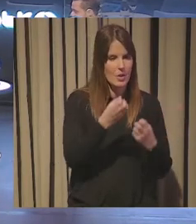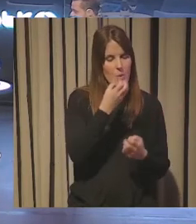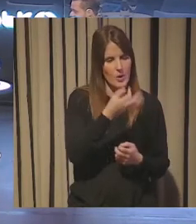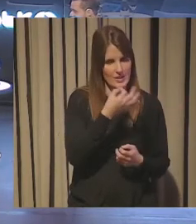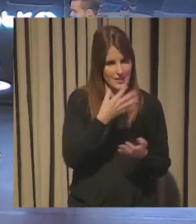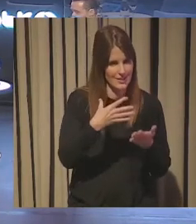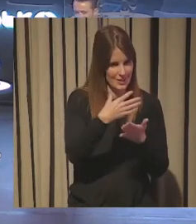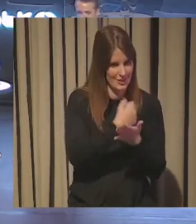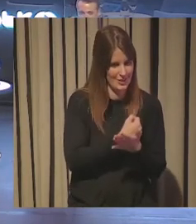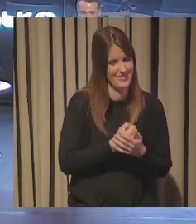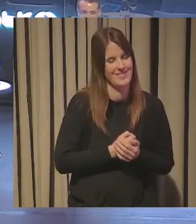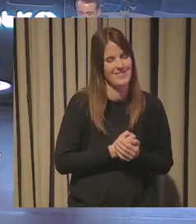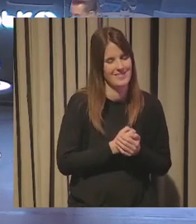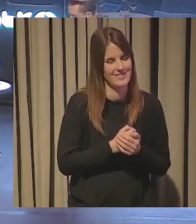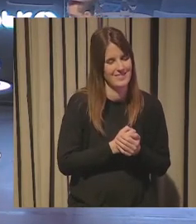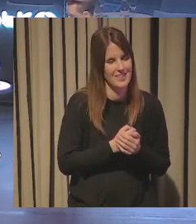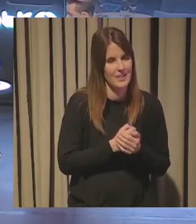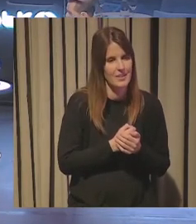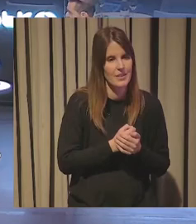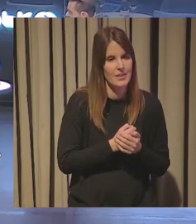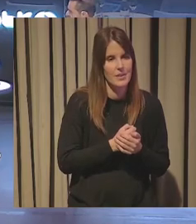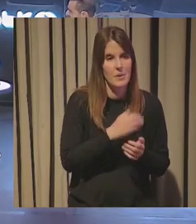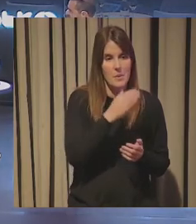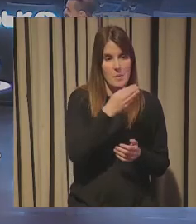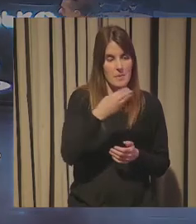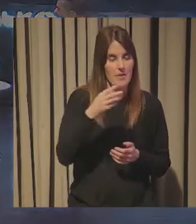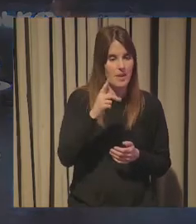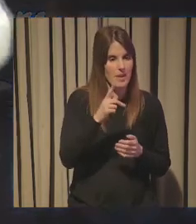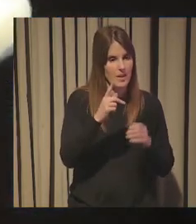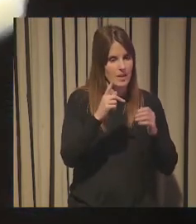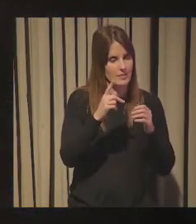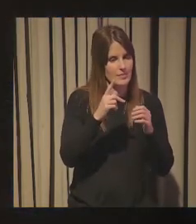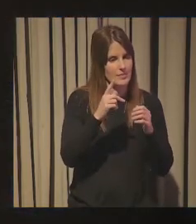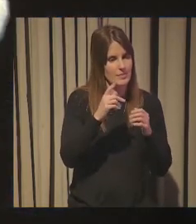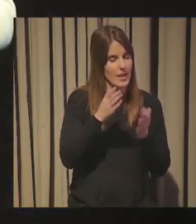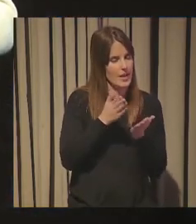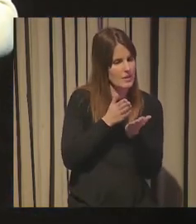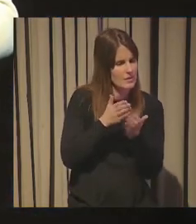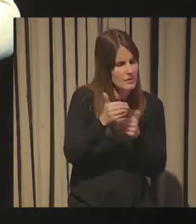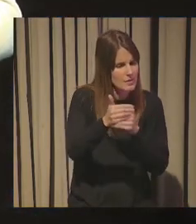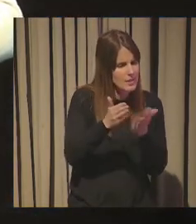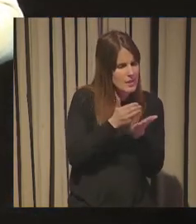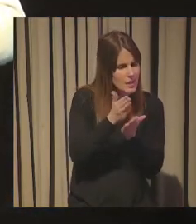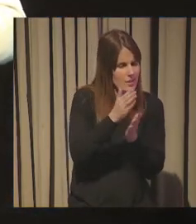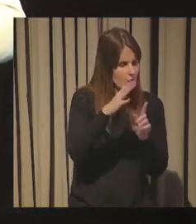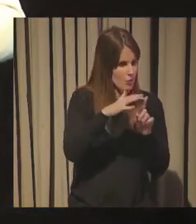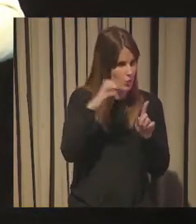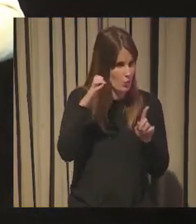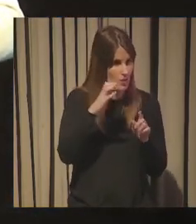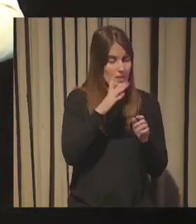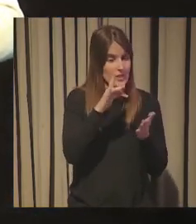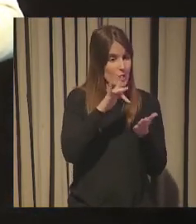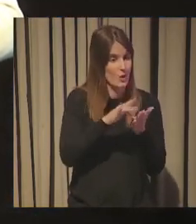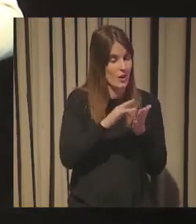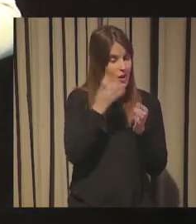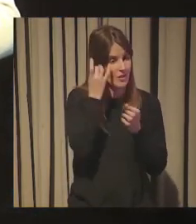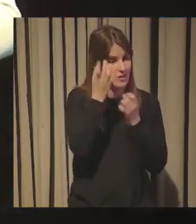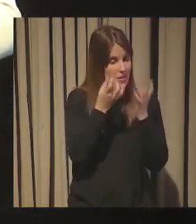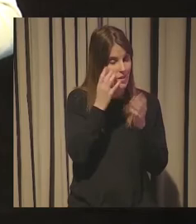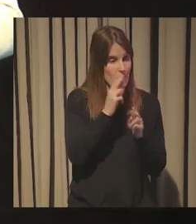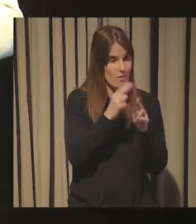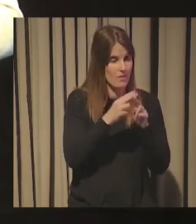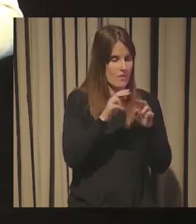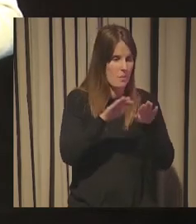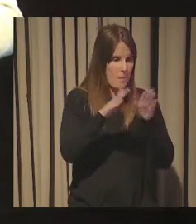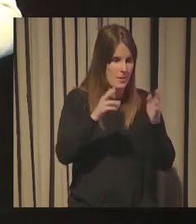Tordos, soy Gerdión y seguimos en este BBK Trends Forum y es el momento, como os decía, de iniciar esa mesa redonda en la que lleva